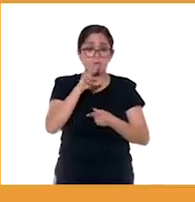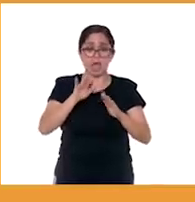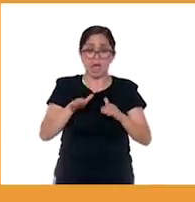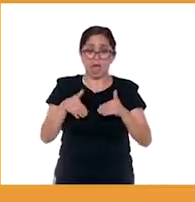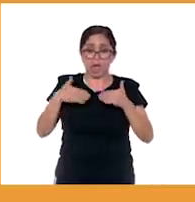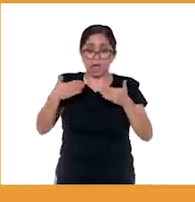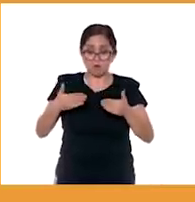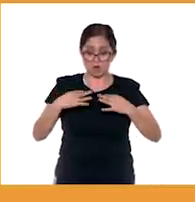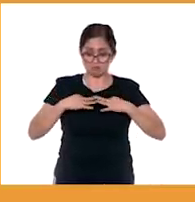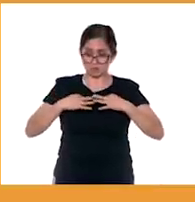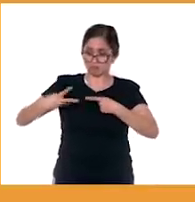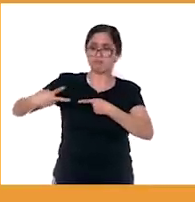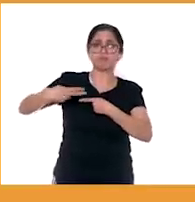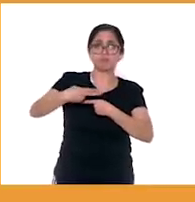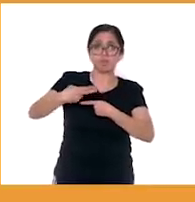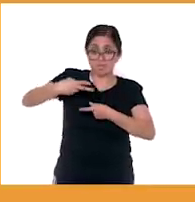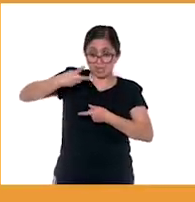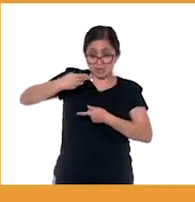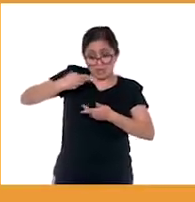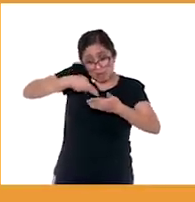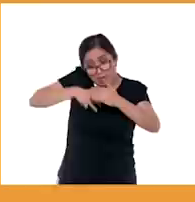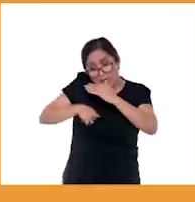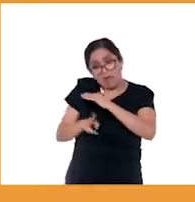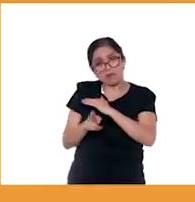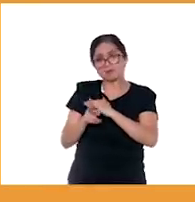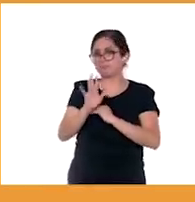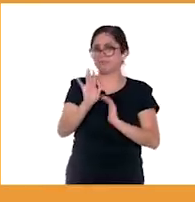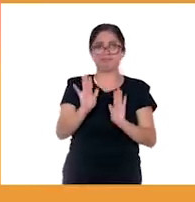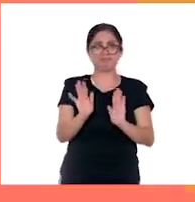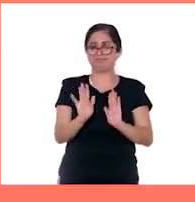la playera. No introduzcas las tijeras en ella.